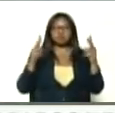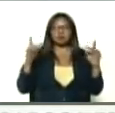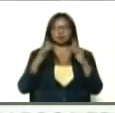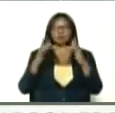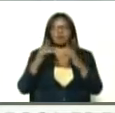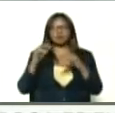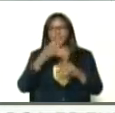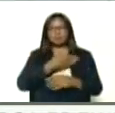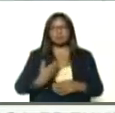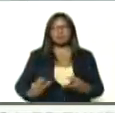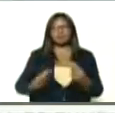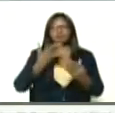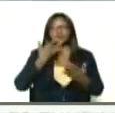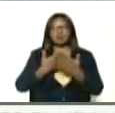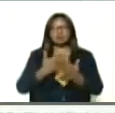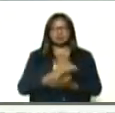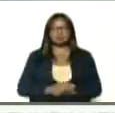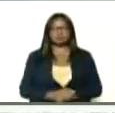presidente, muchas gracias.